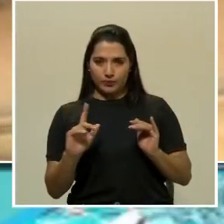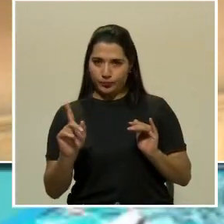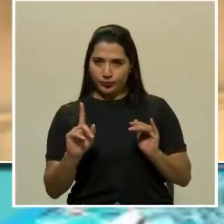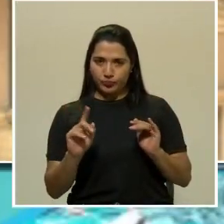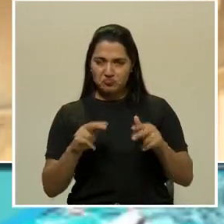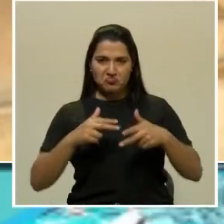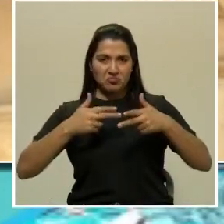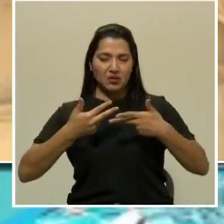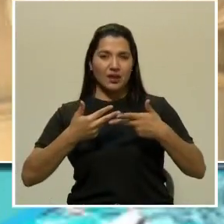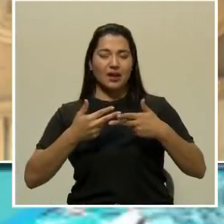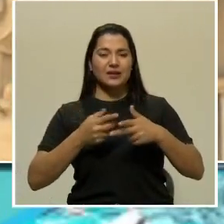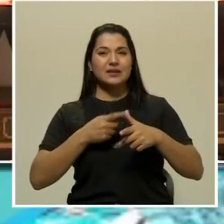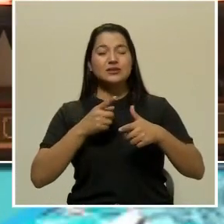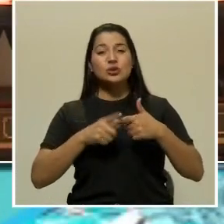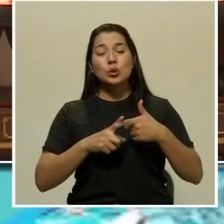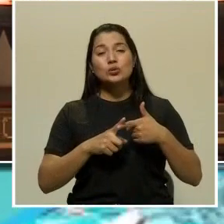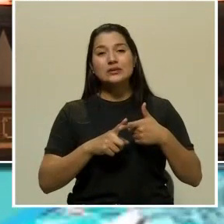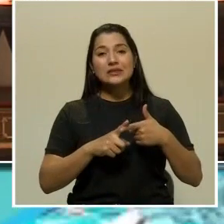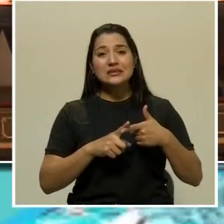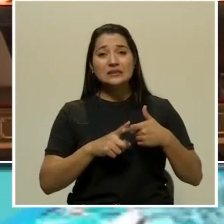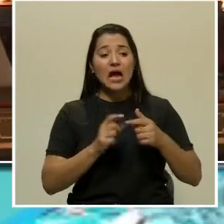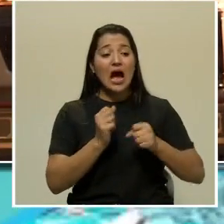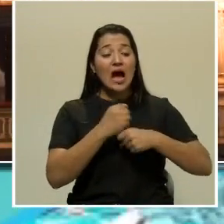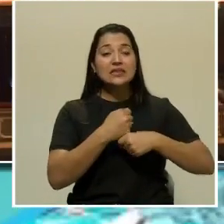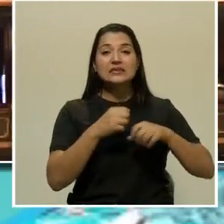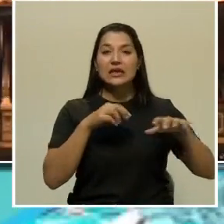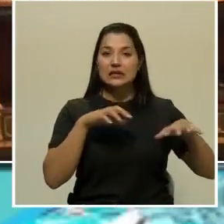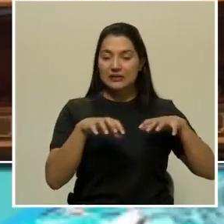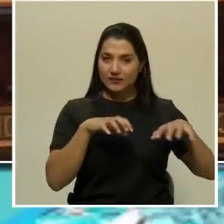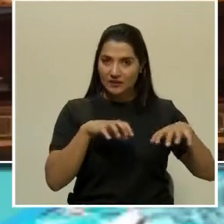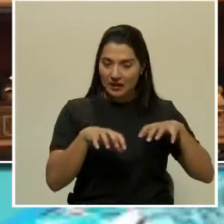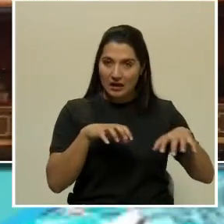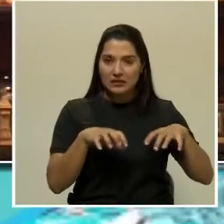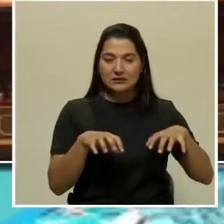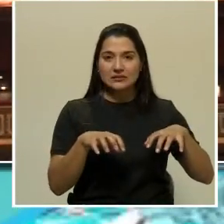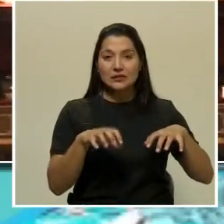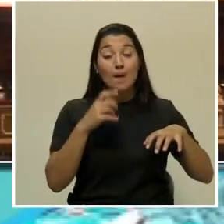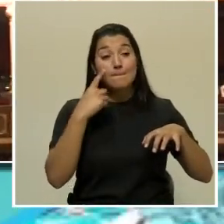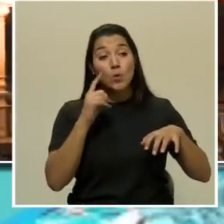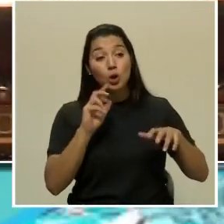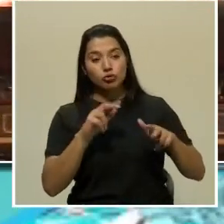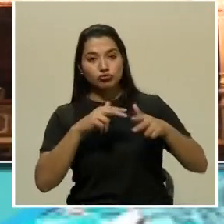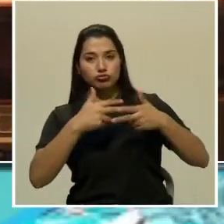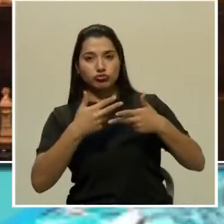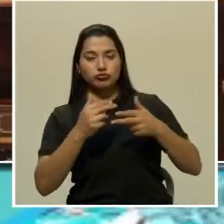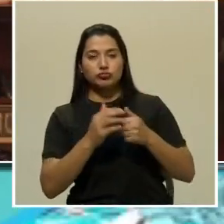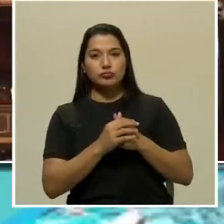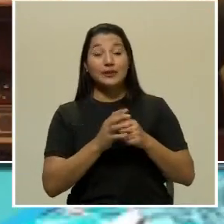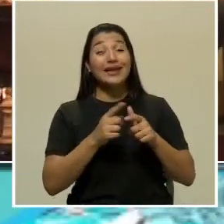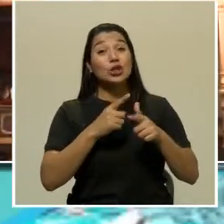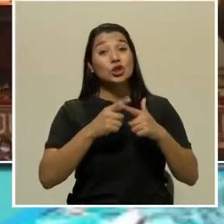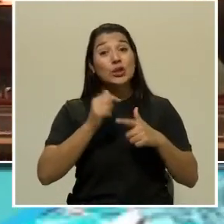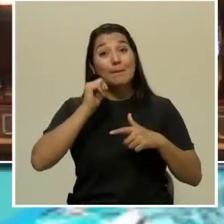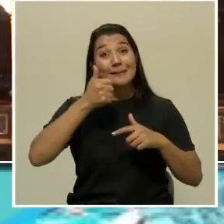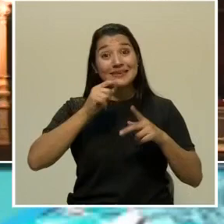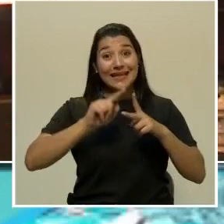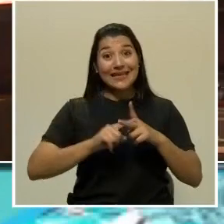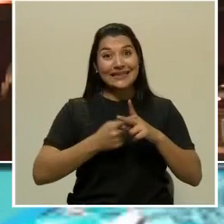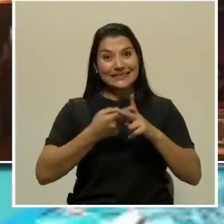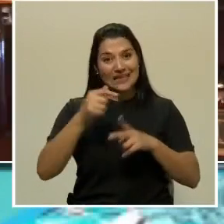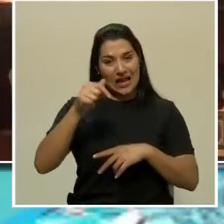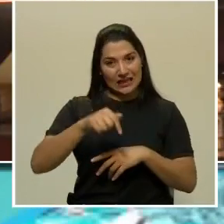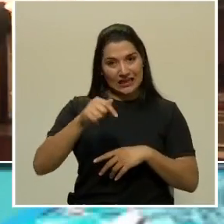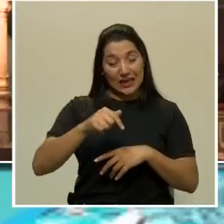lo que atiende es estos espectáculos, sacó una convocatoria y pues mañana inicia aquí,